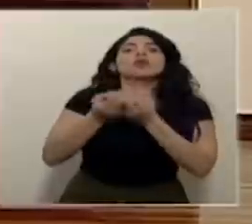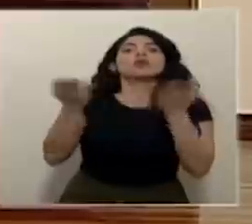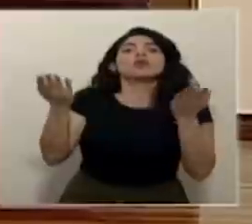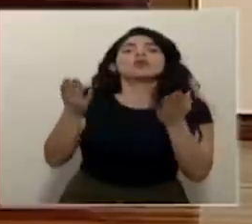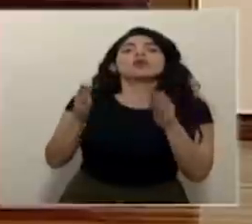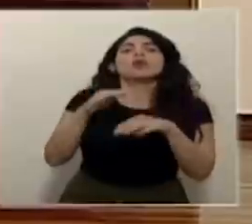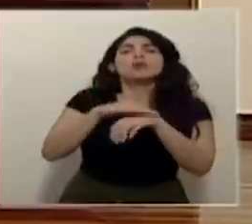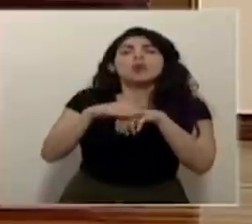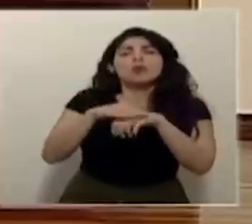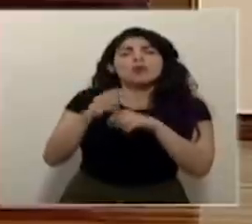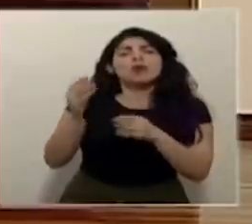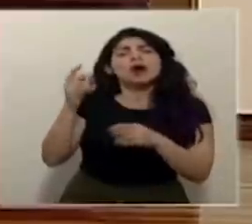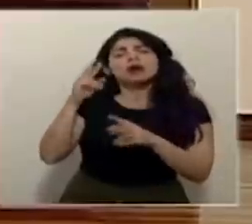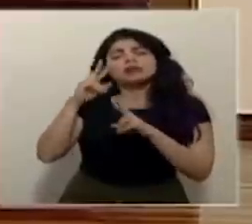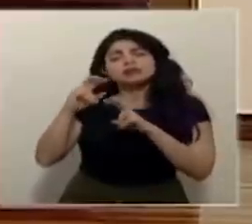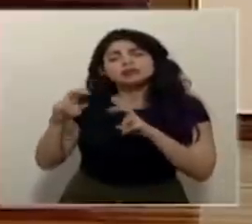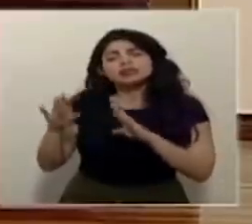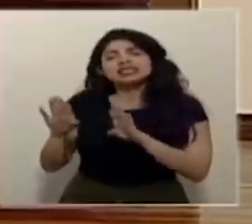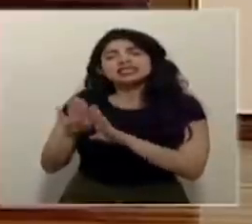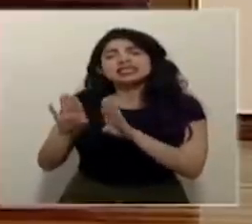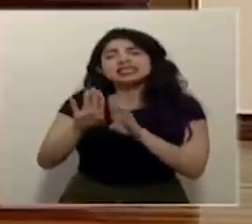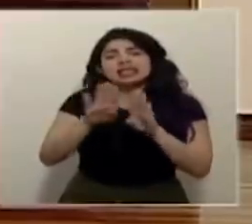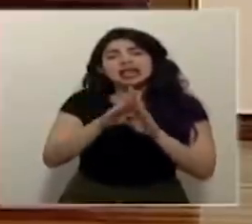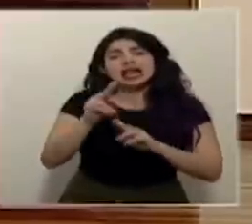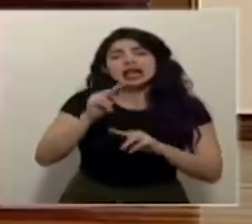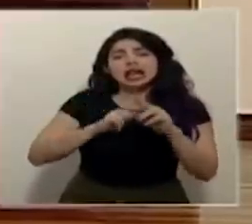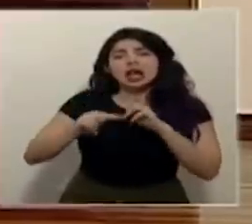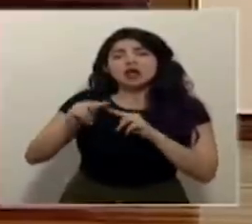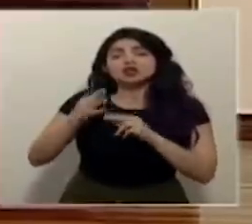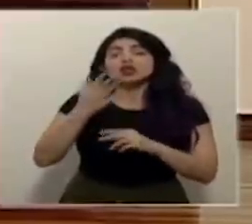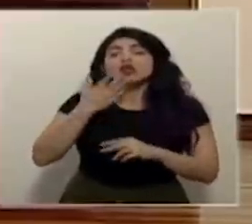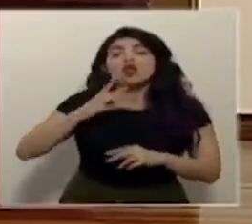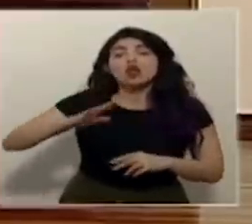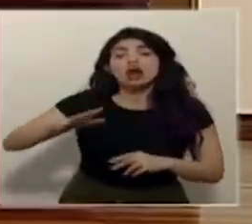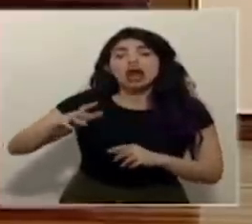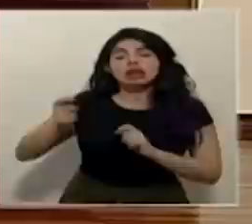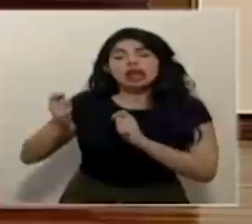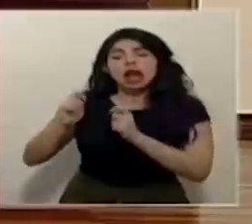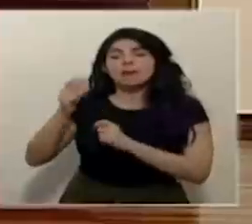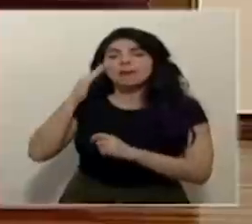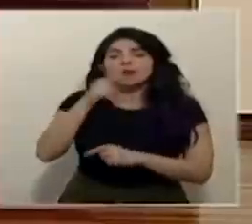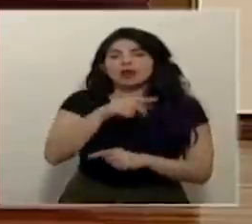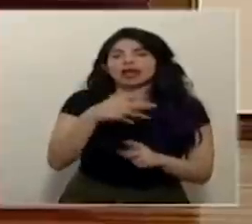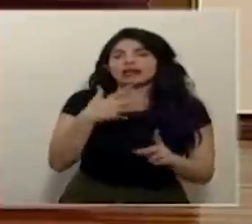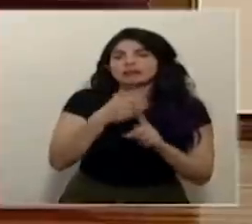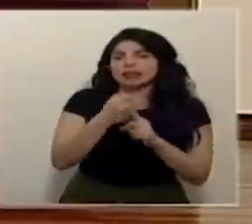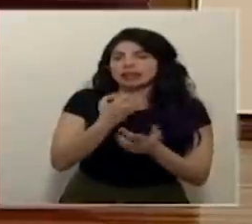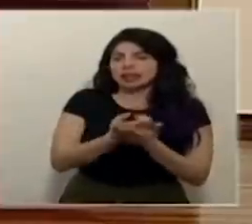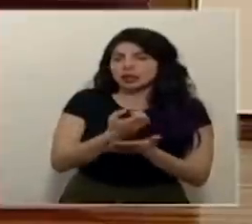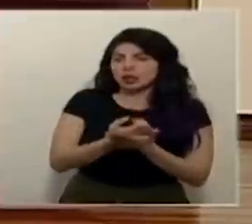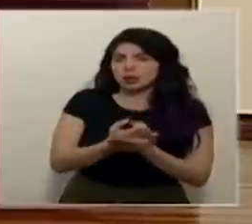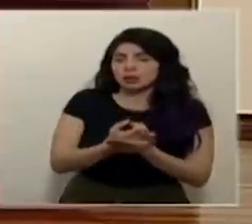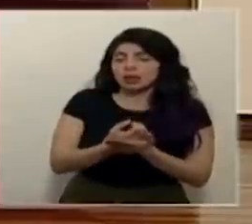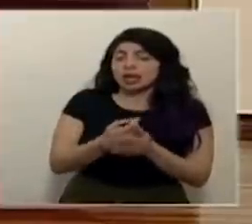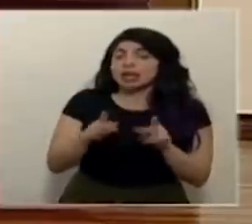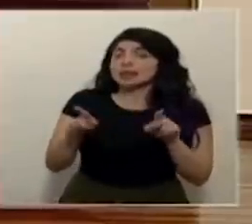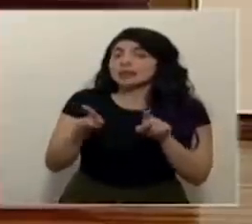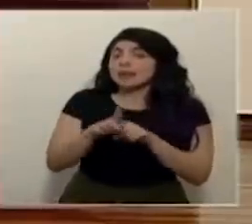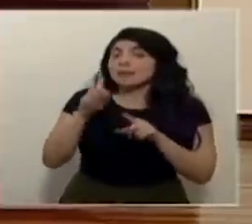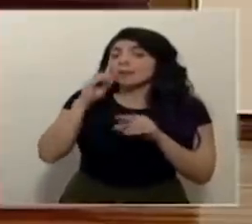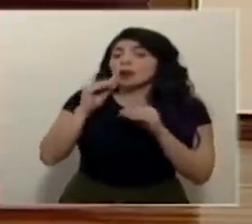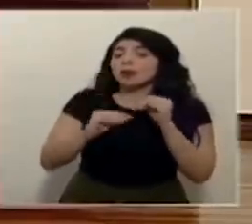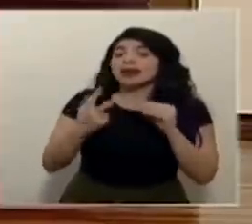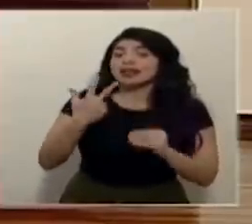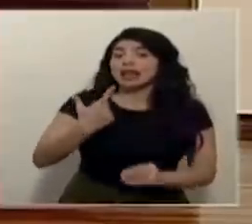que se reconsideren las medidas de cierre de establecimientos en zonas naranja porque enfrentan crisis económica incluso al menos